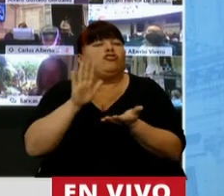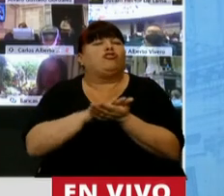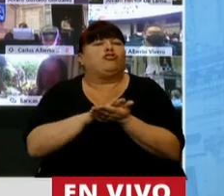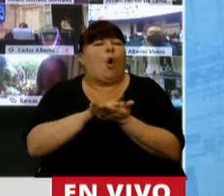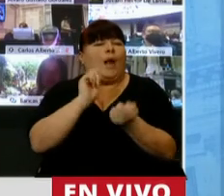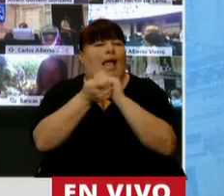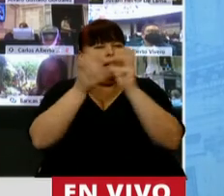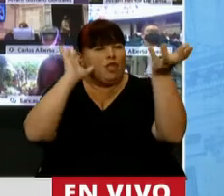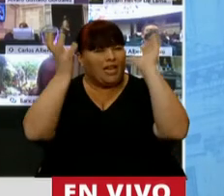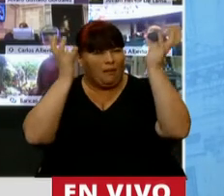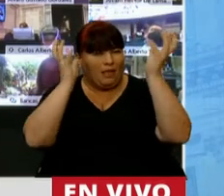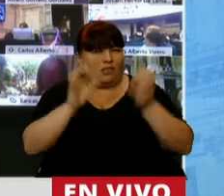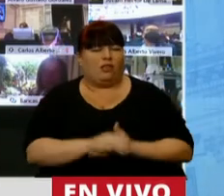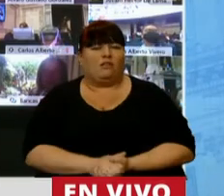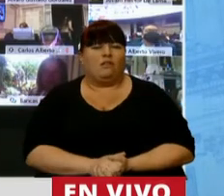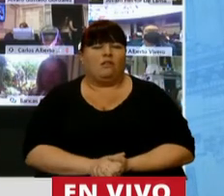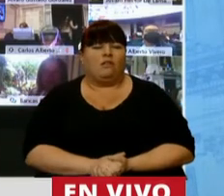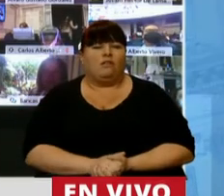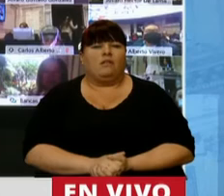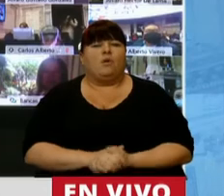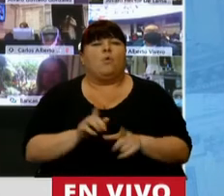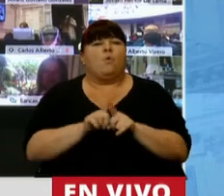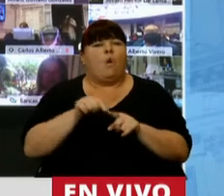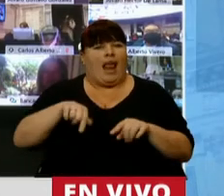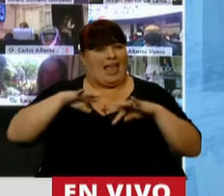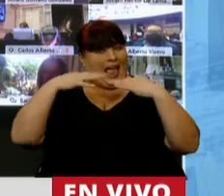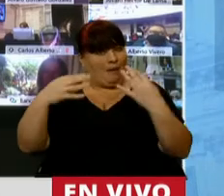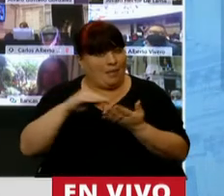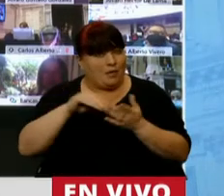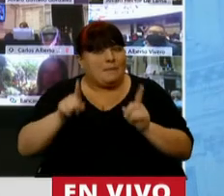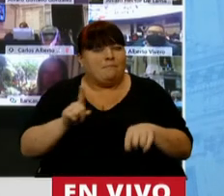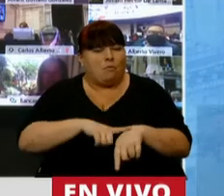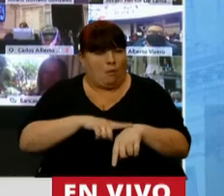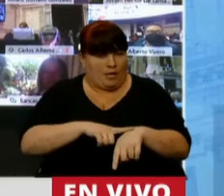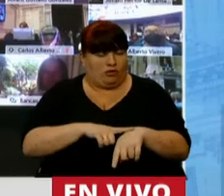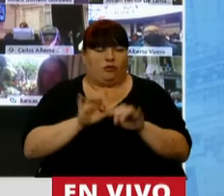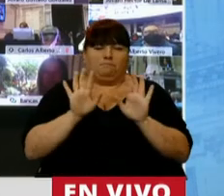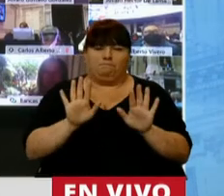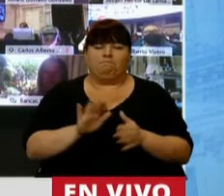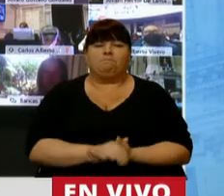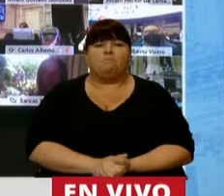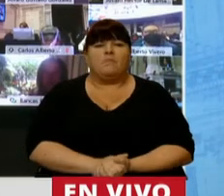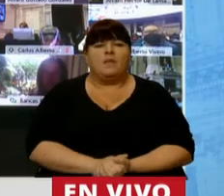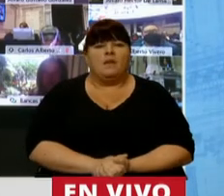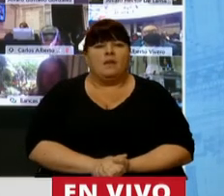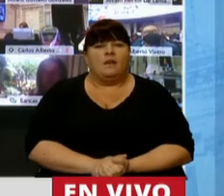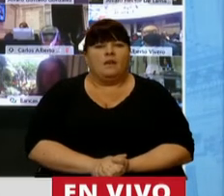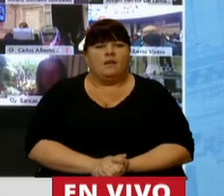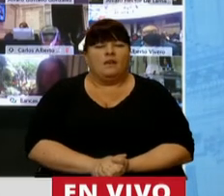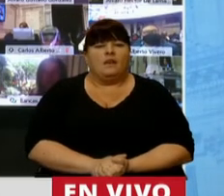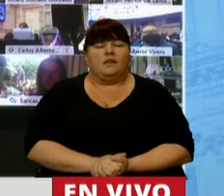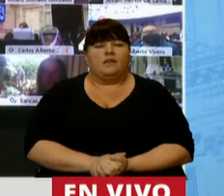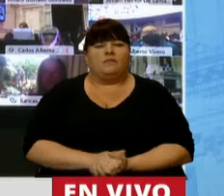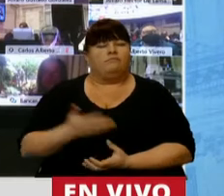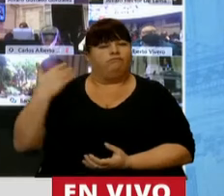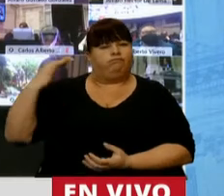torno al cambio climático, hacerlo en esta Cámara y en esta hora. Mire, Presidente, en